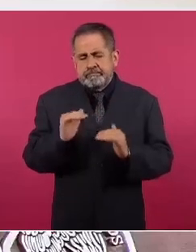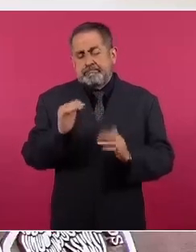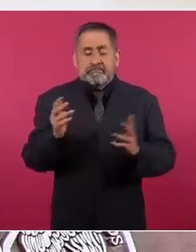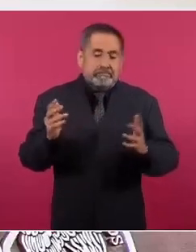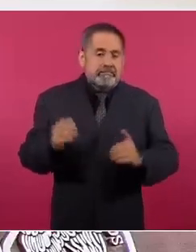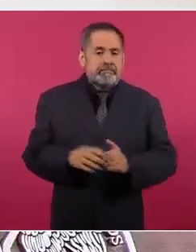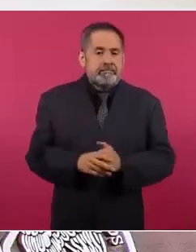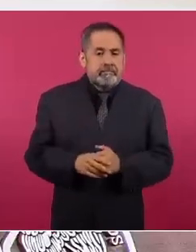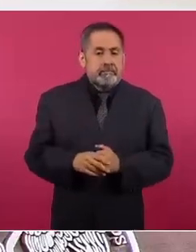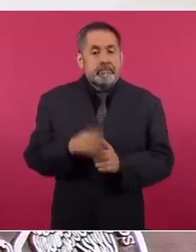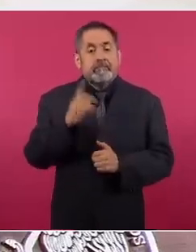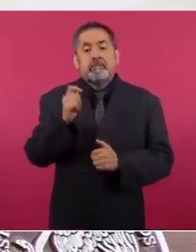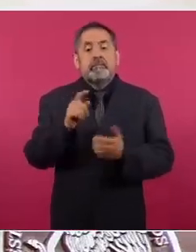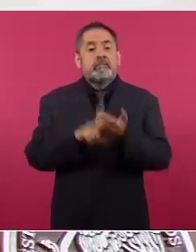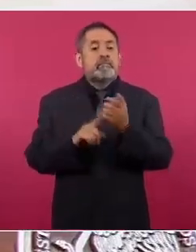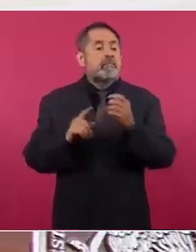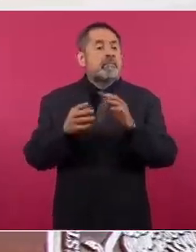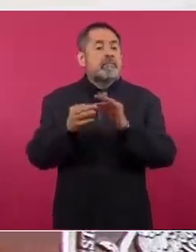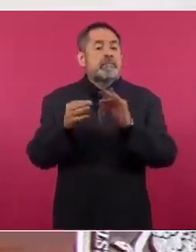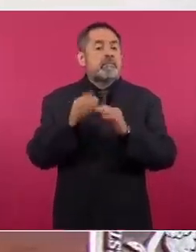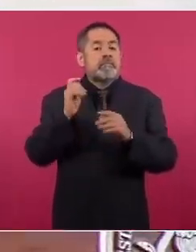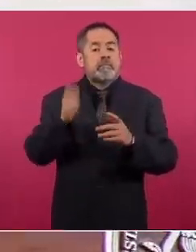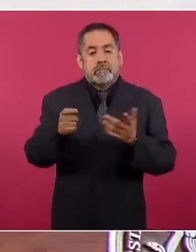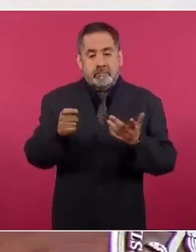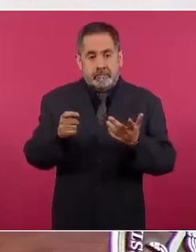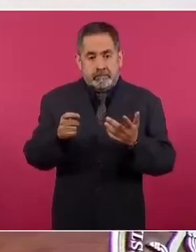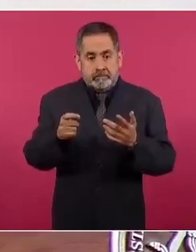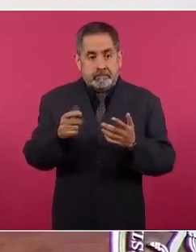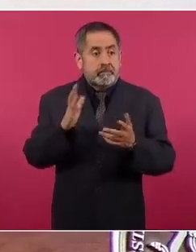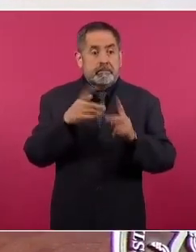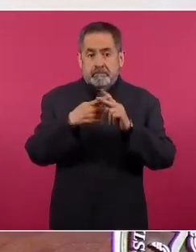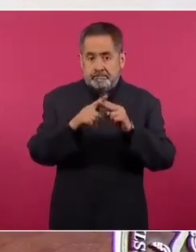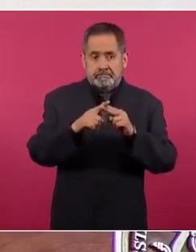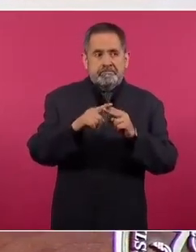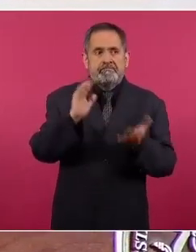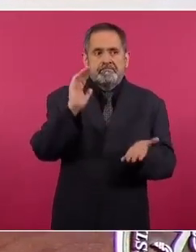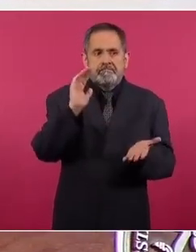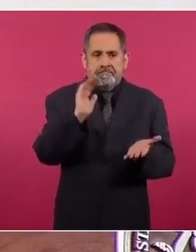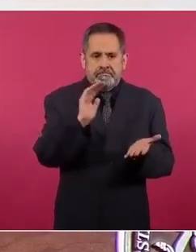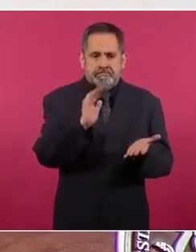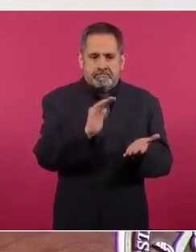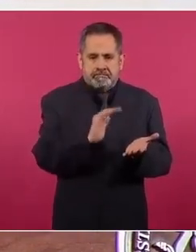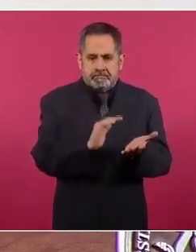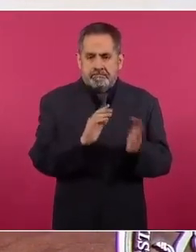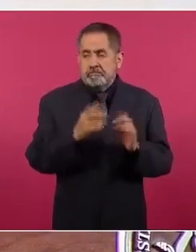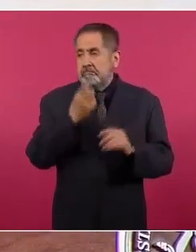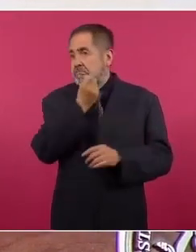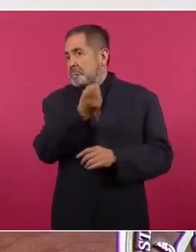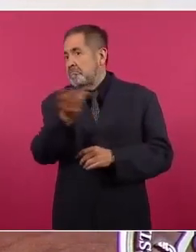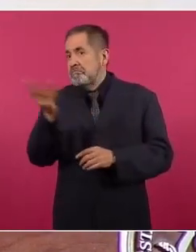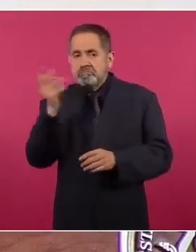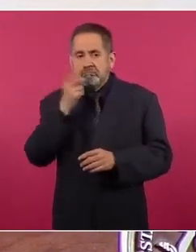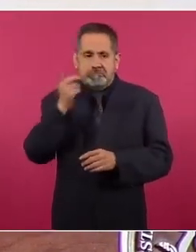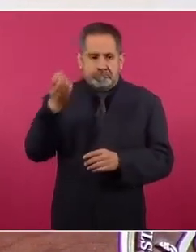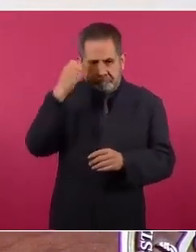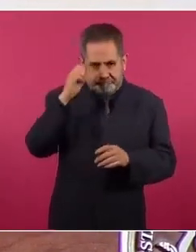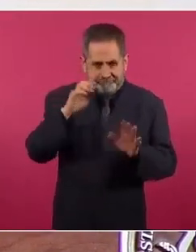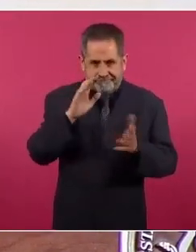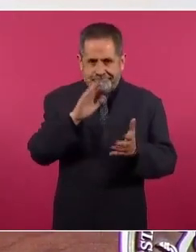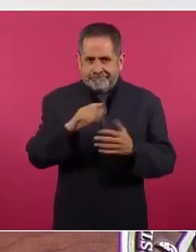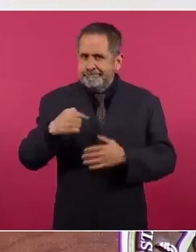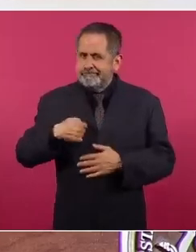Aunque ya el pronóstico es que va a empezar a bajar. Todos dicen eso, los expertos.